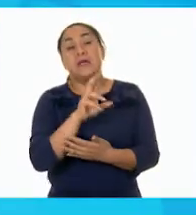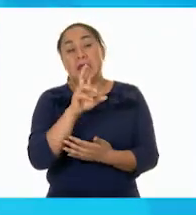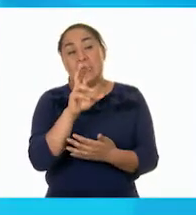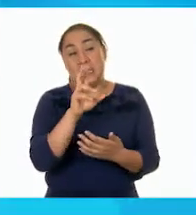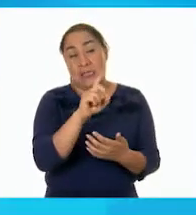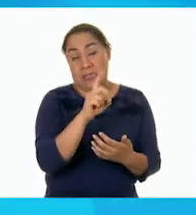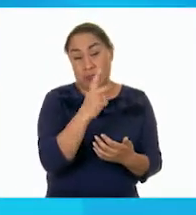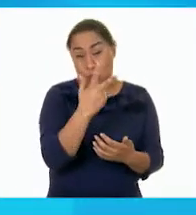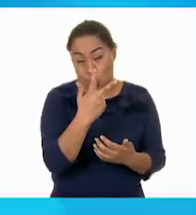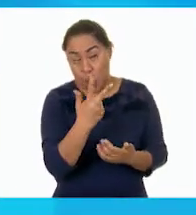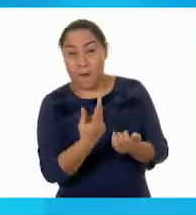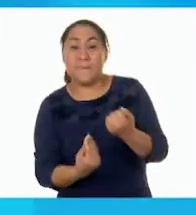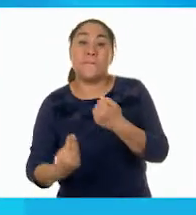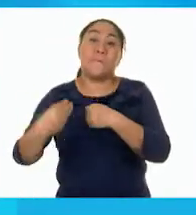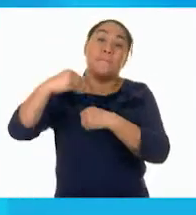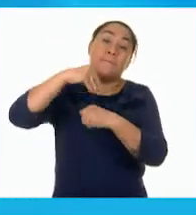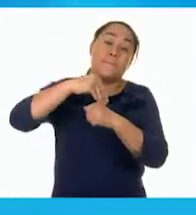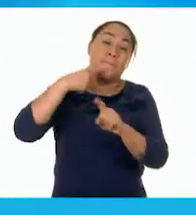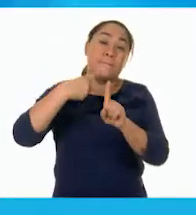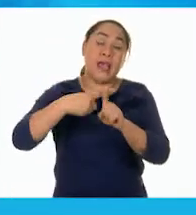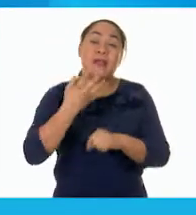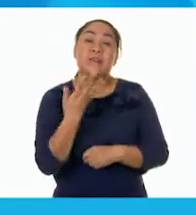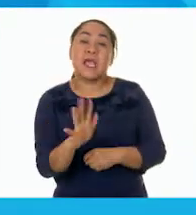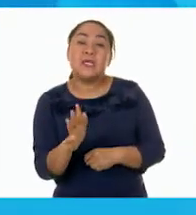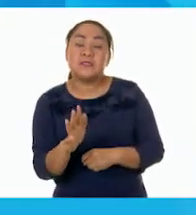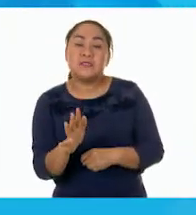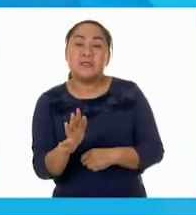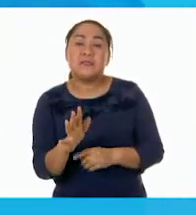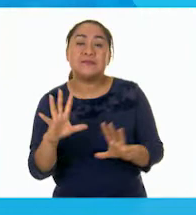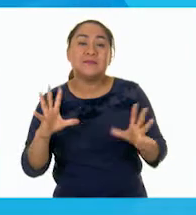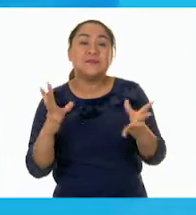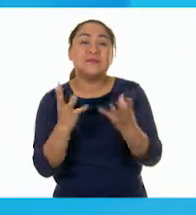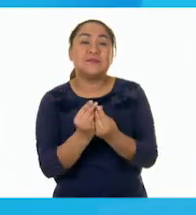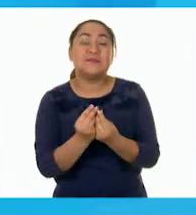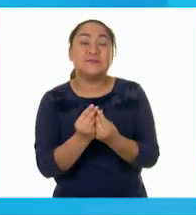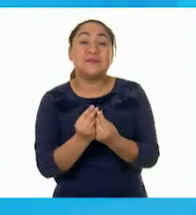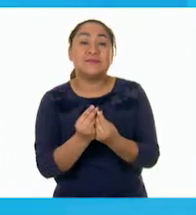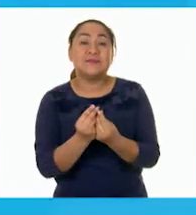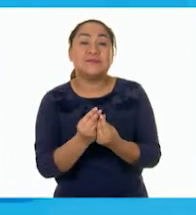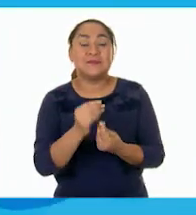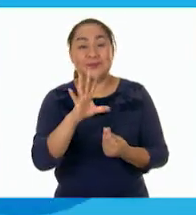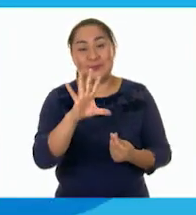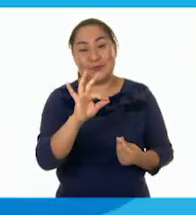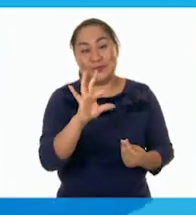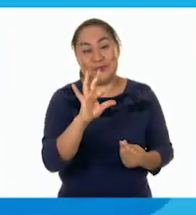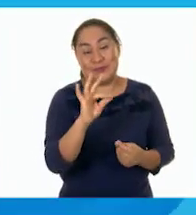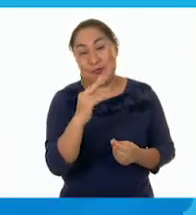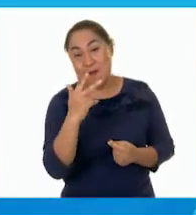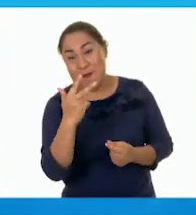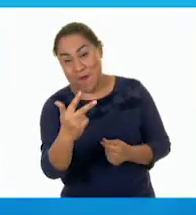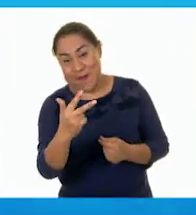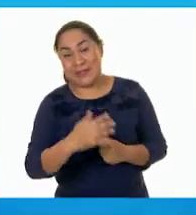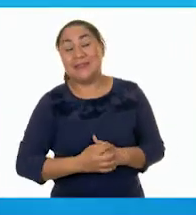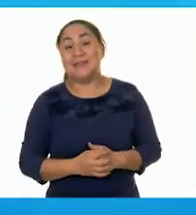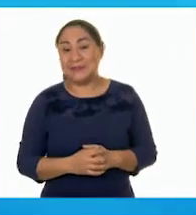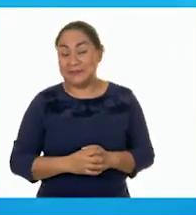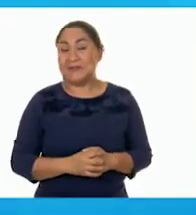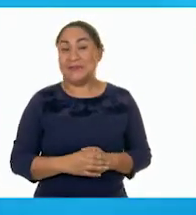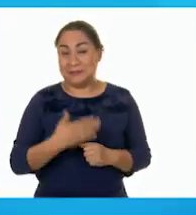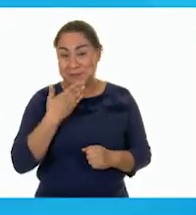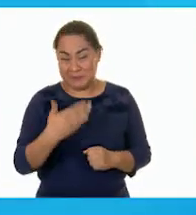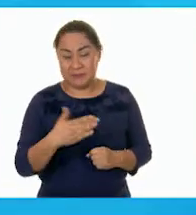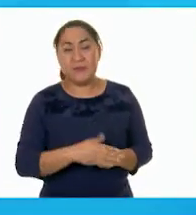ocho más diez son... Cuarenta y ocho. Cuarenta y ocho. Muy bien.